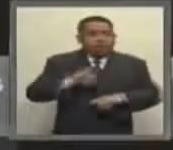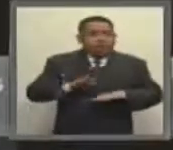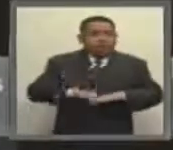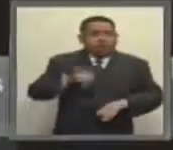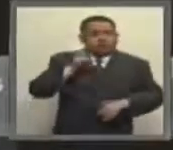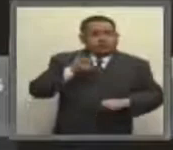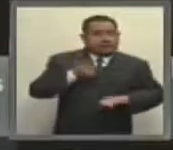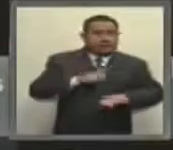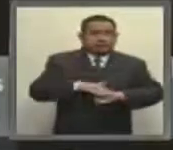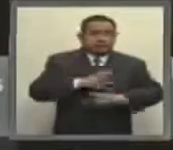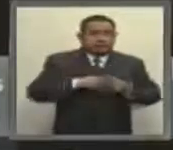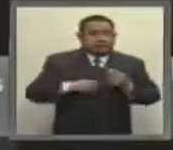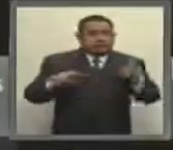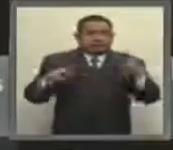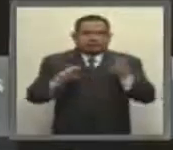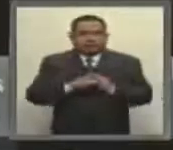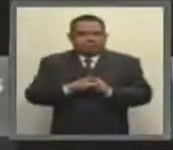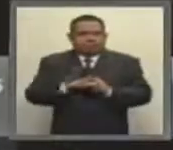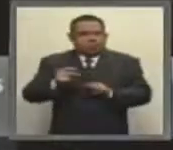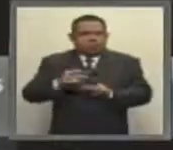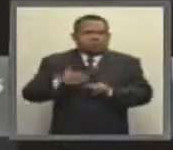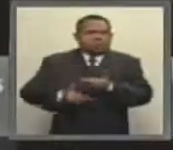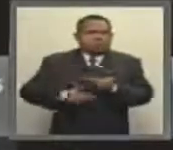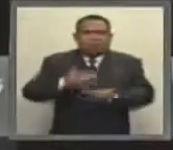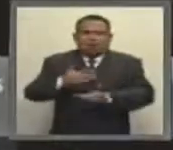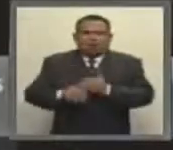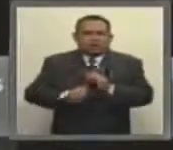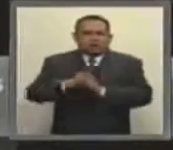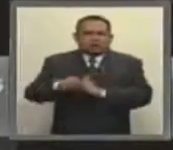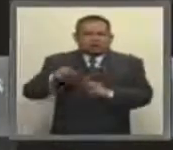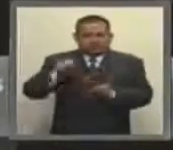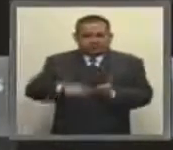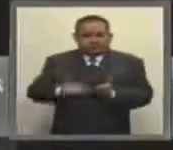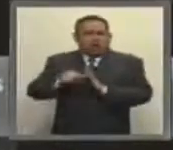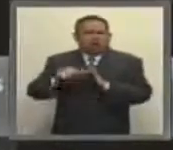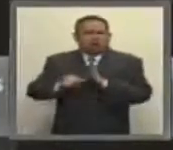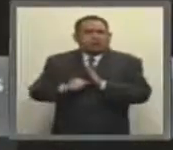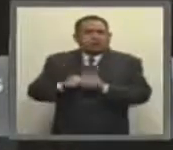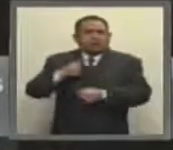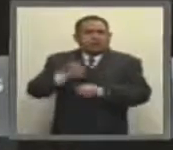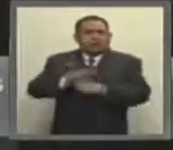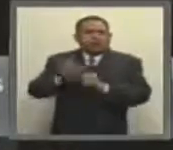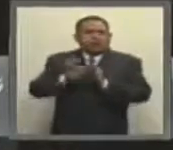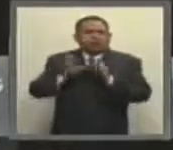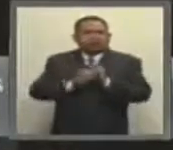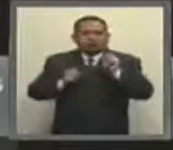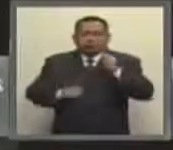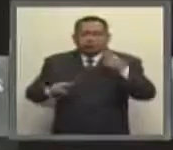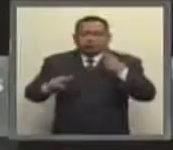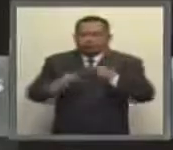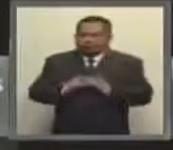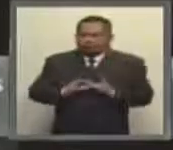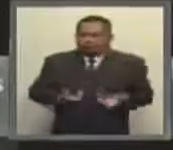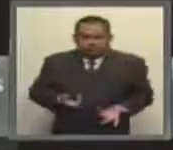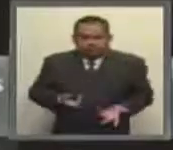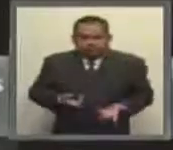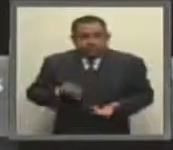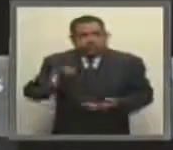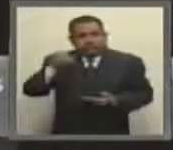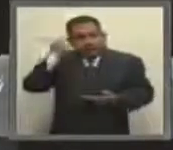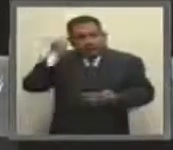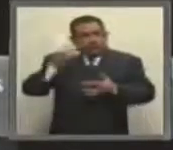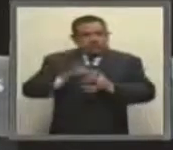contraviene el principio de progresividad previsto en el artículo primero constitucional. Con estas